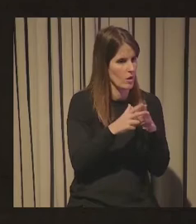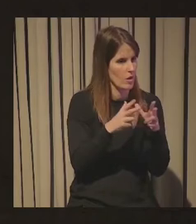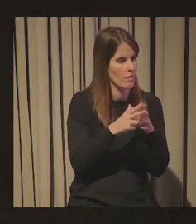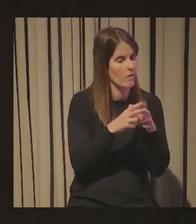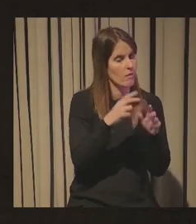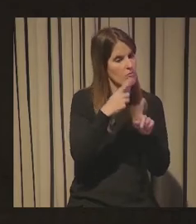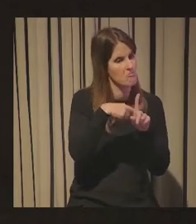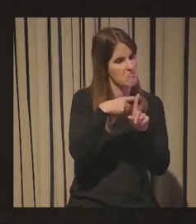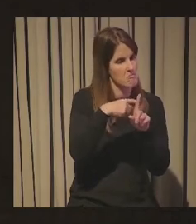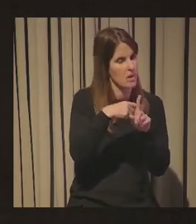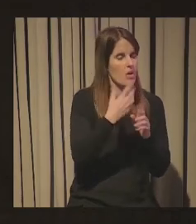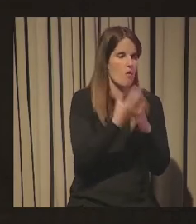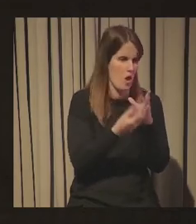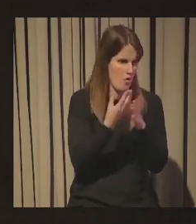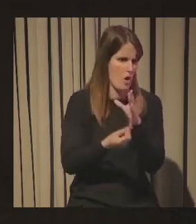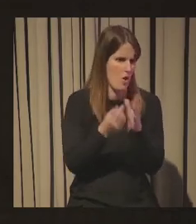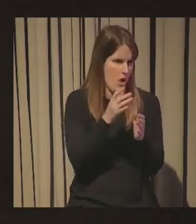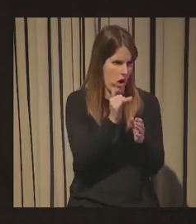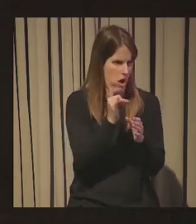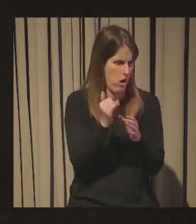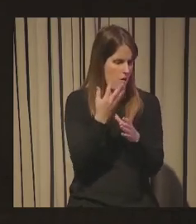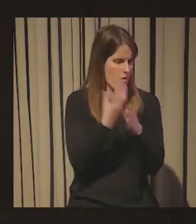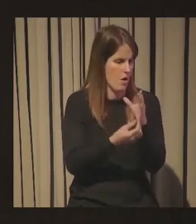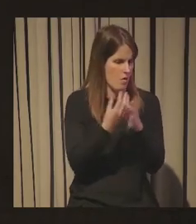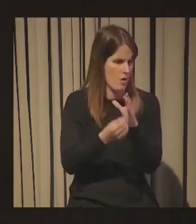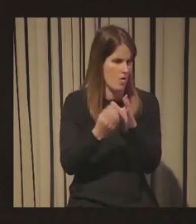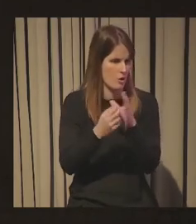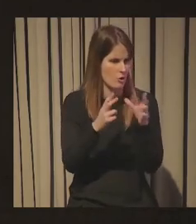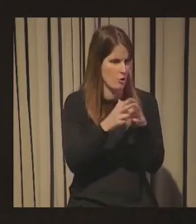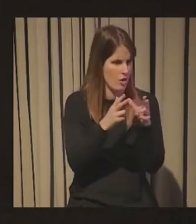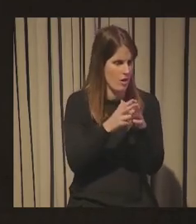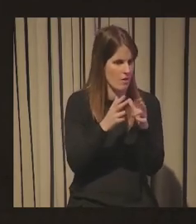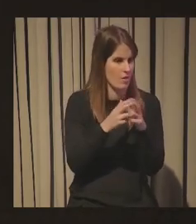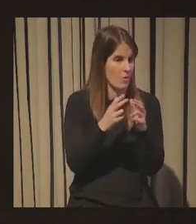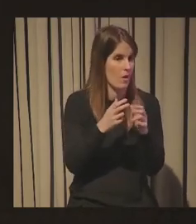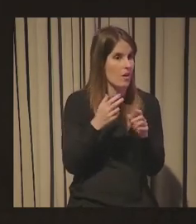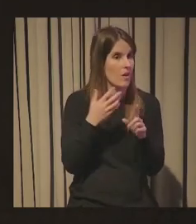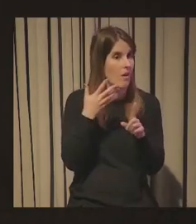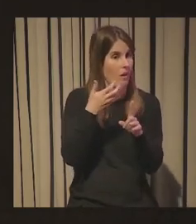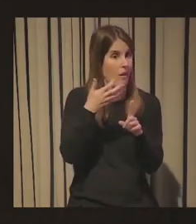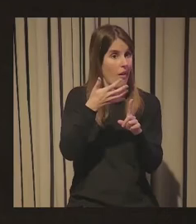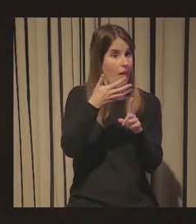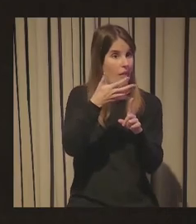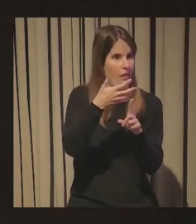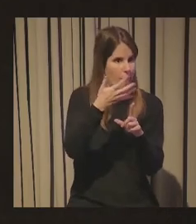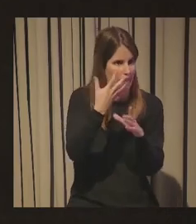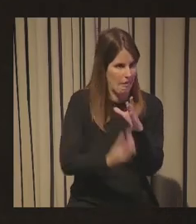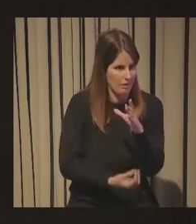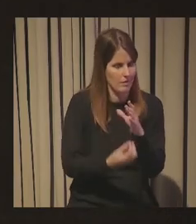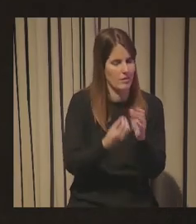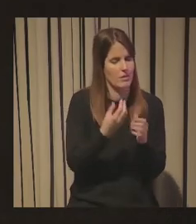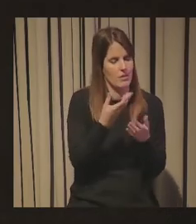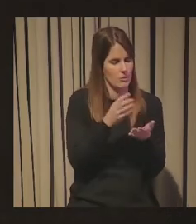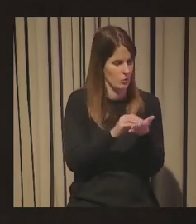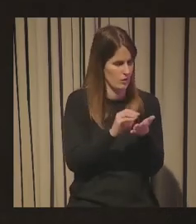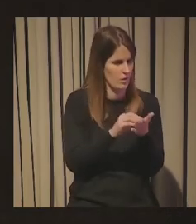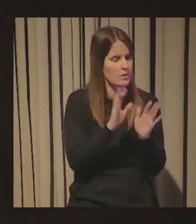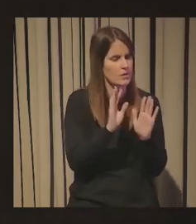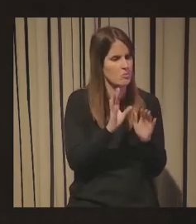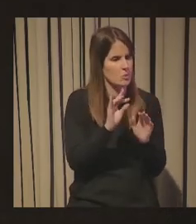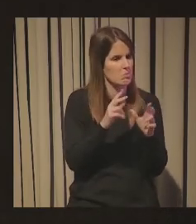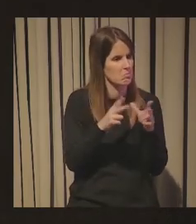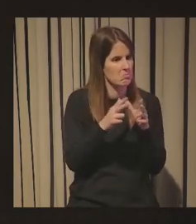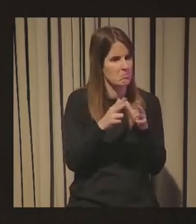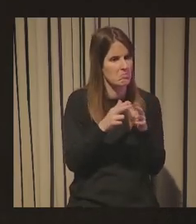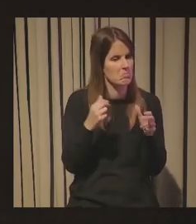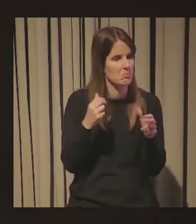miles de efectos seguramente podemos montar un montón de distopias pero creo que tenemos una sociedad que nos ha traído hasta aquí